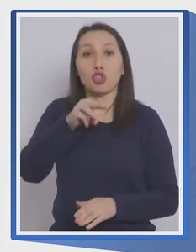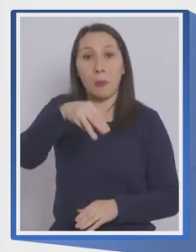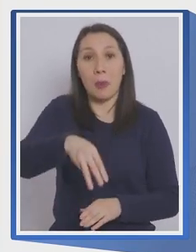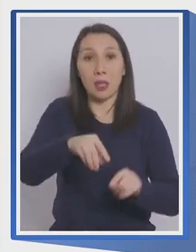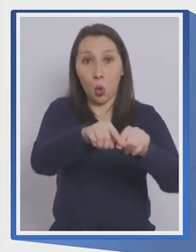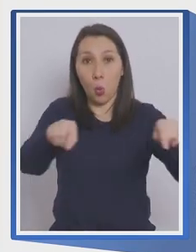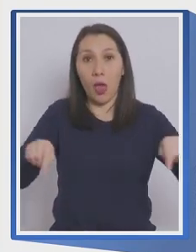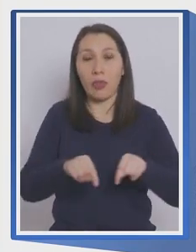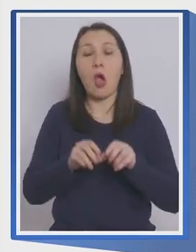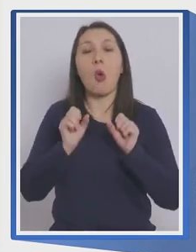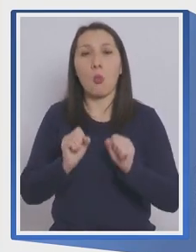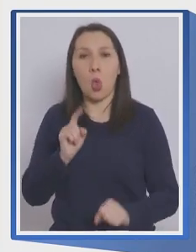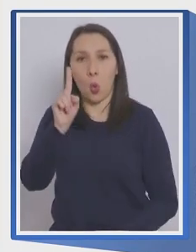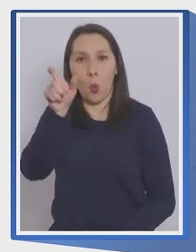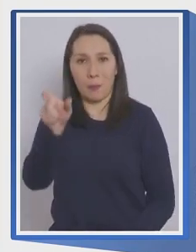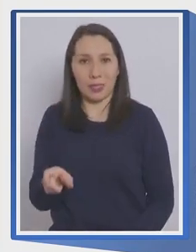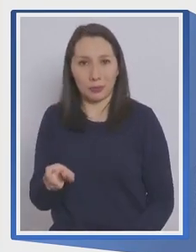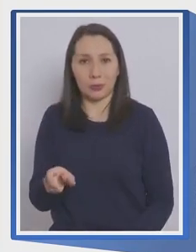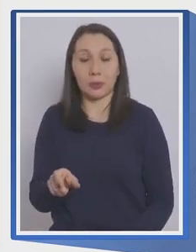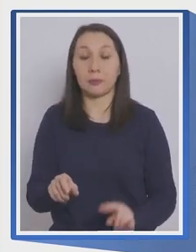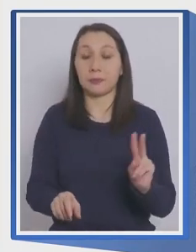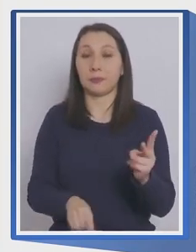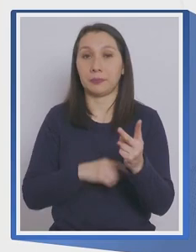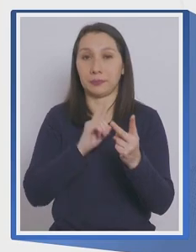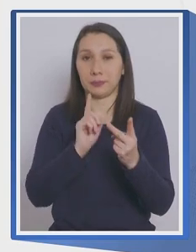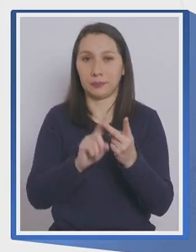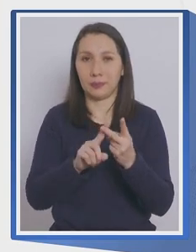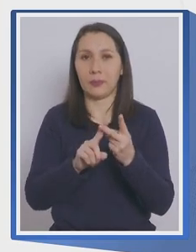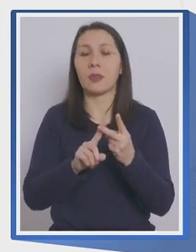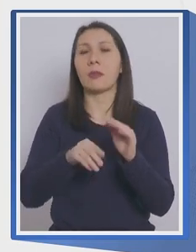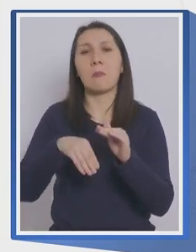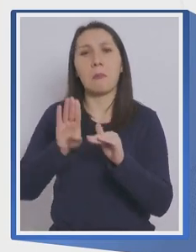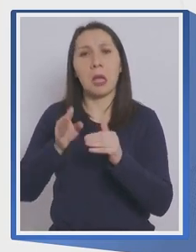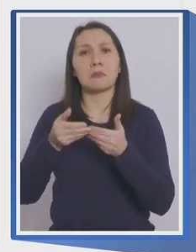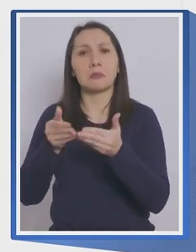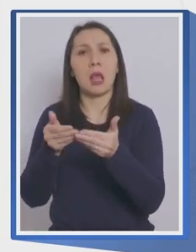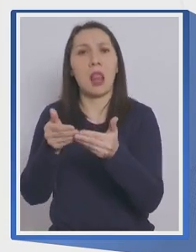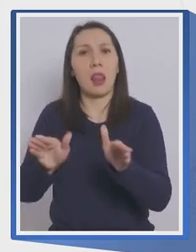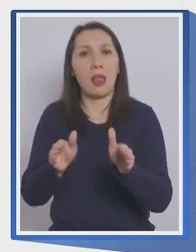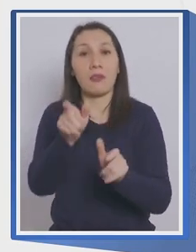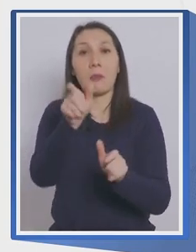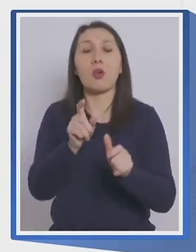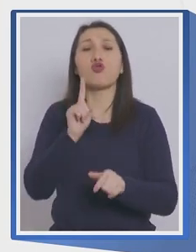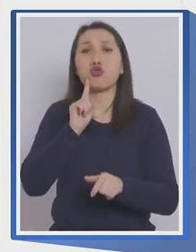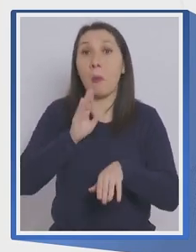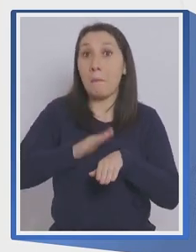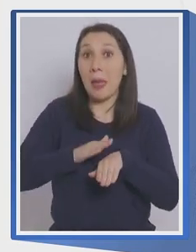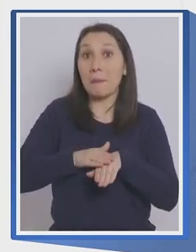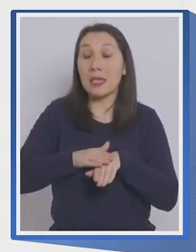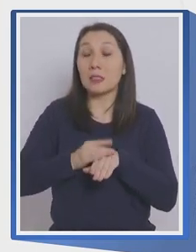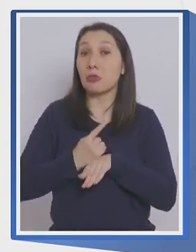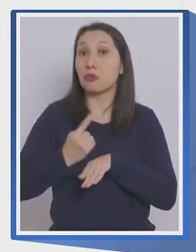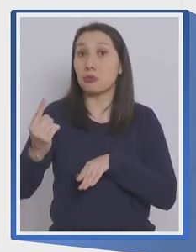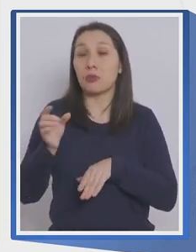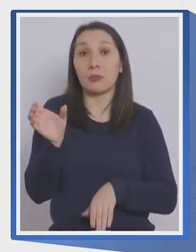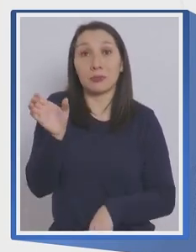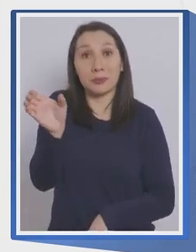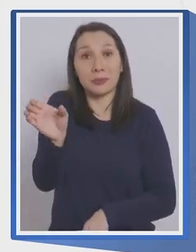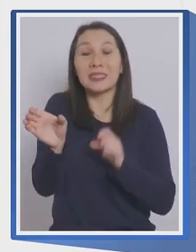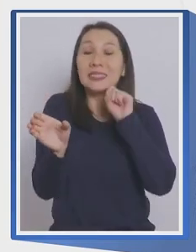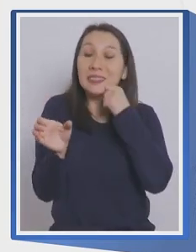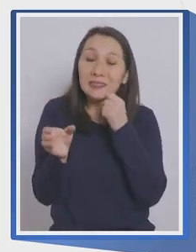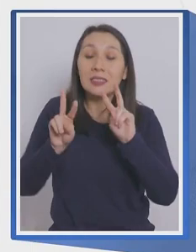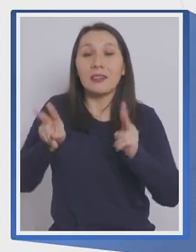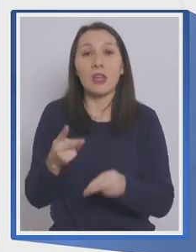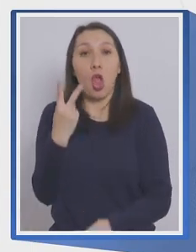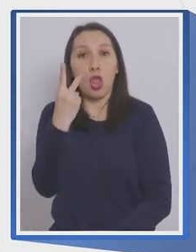cuadrados en general. En segundo lugar, se establecen mayores libertades para las personas con pases de movilidad, personas vacunadas con su proceso